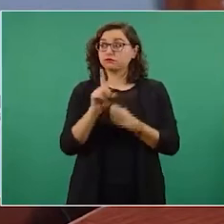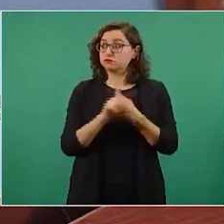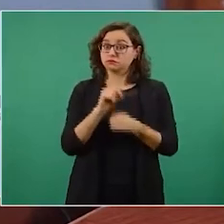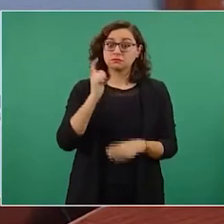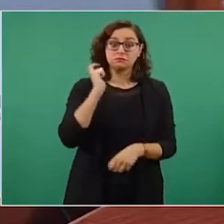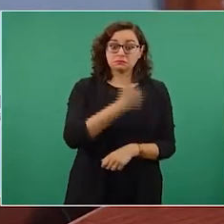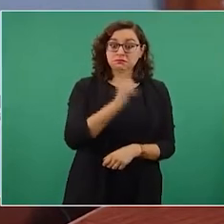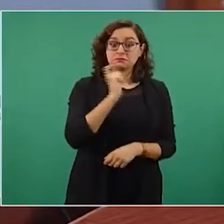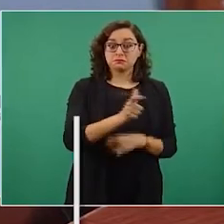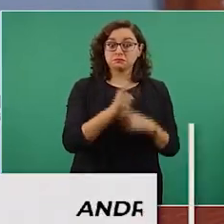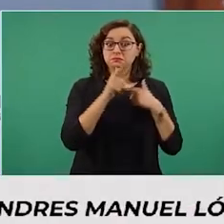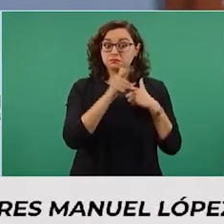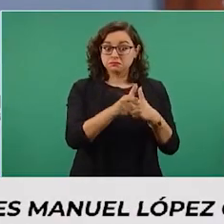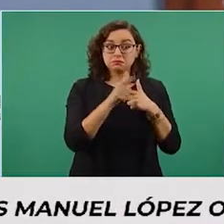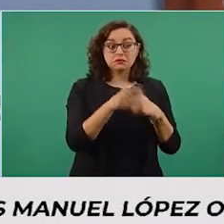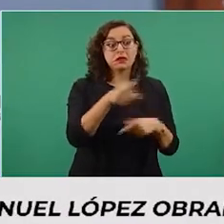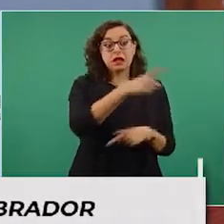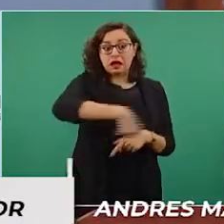Haciendo campaña.